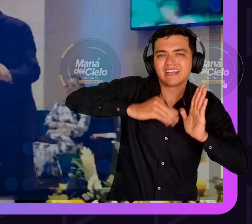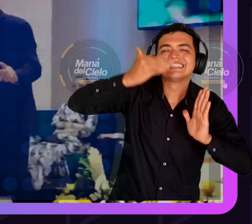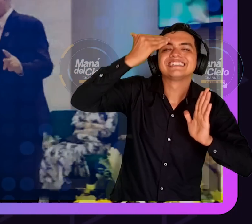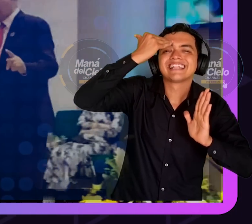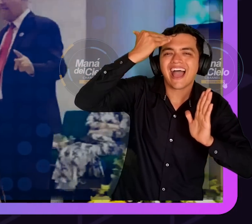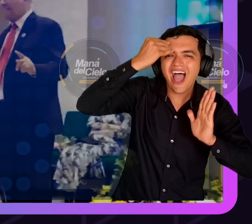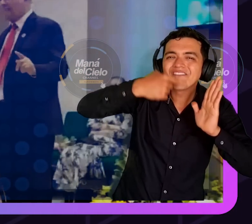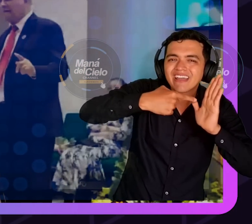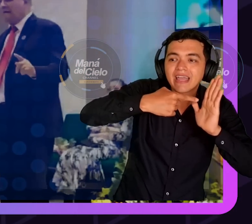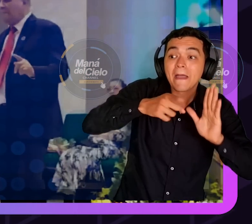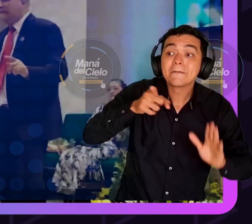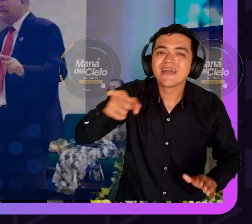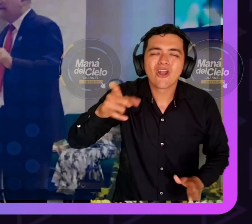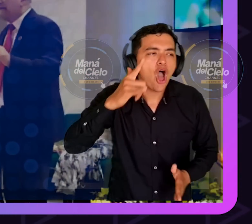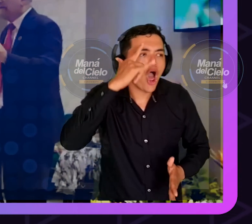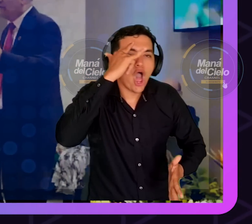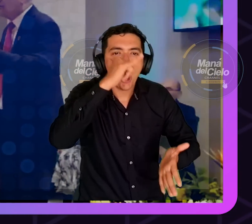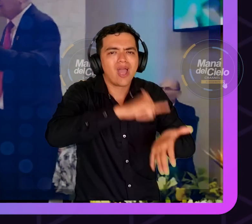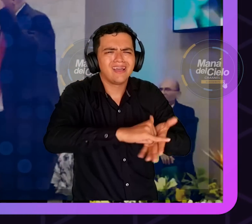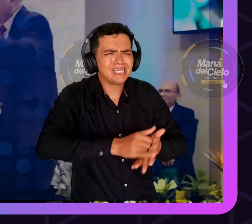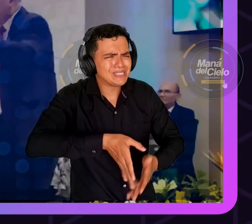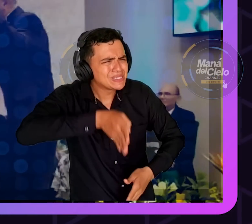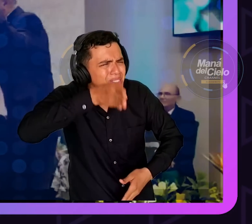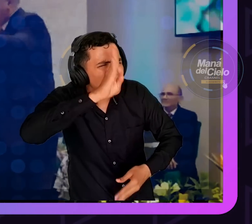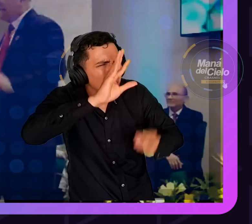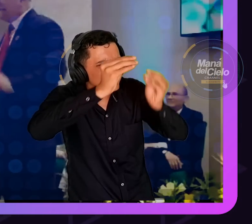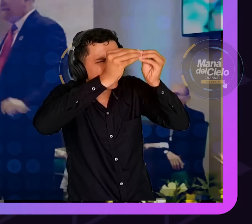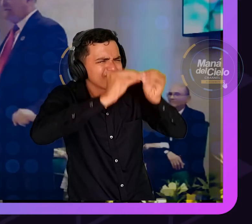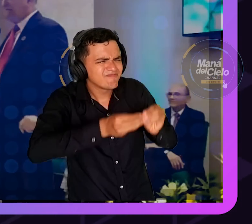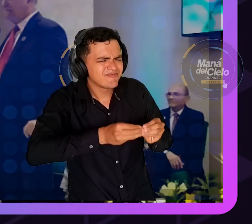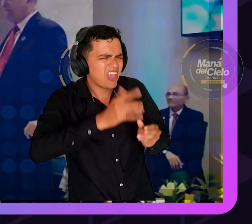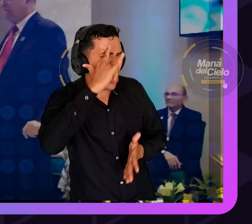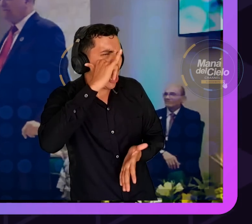Biblia. Me estaba diciendo que eso que yo decía no era así.